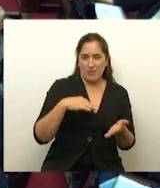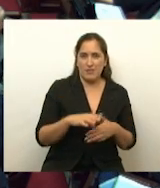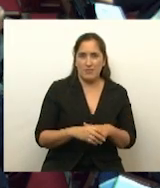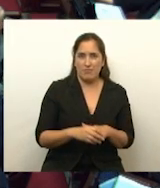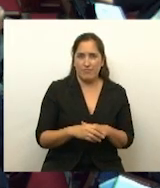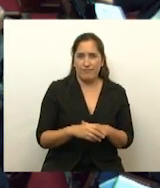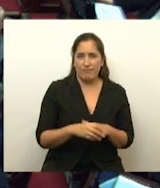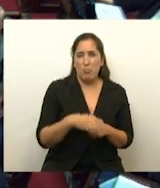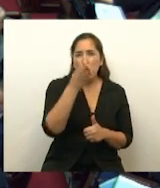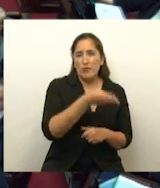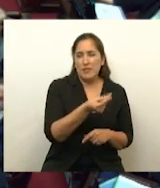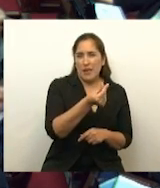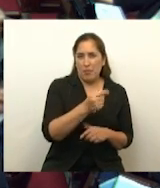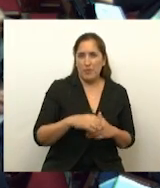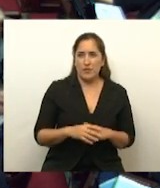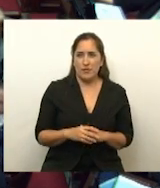¿Se va a votar?